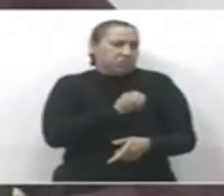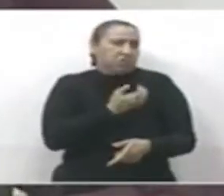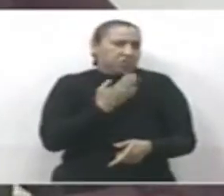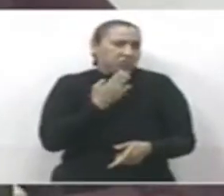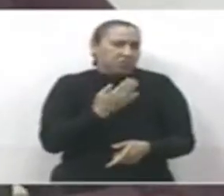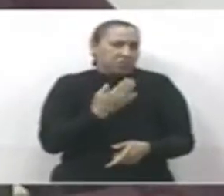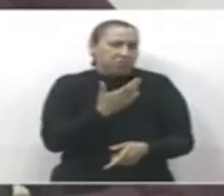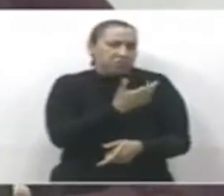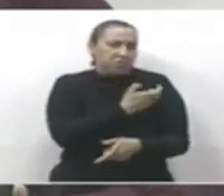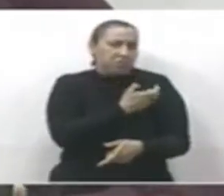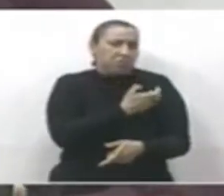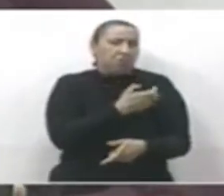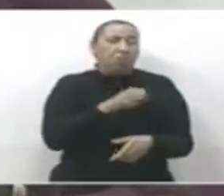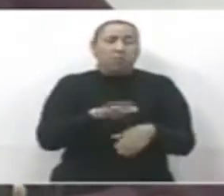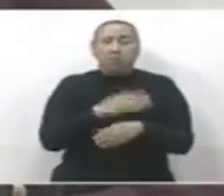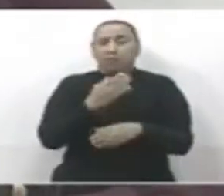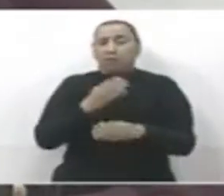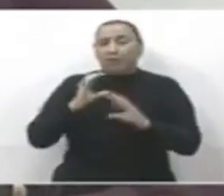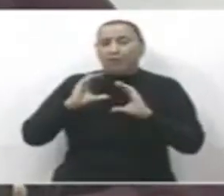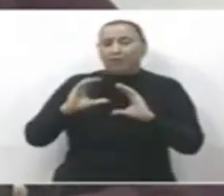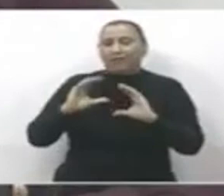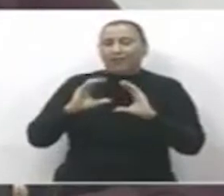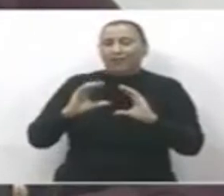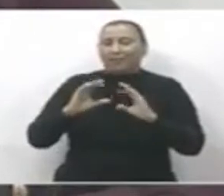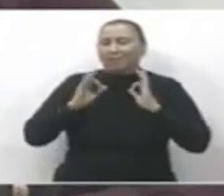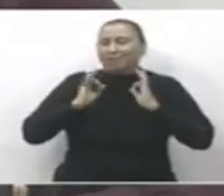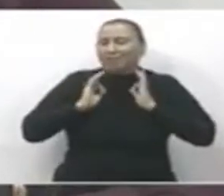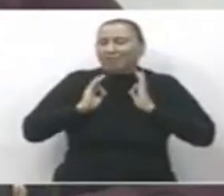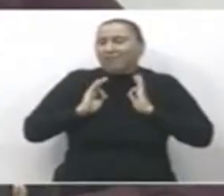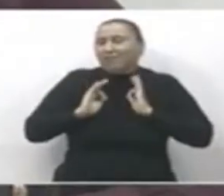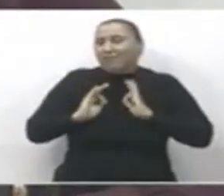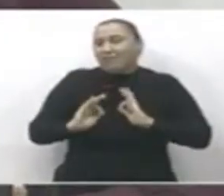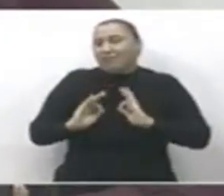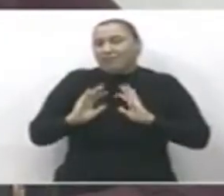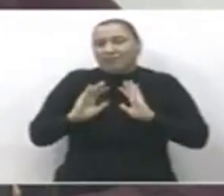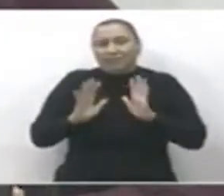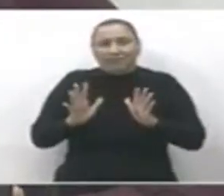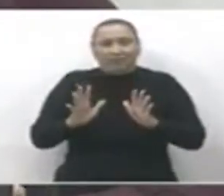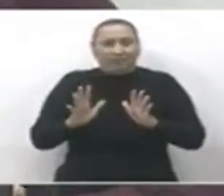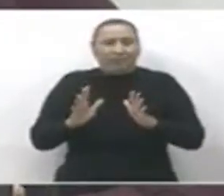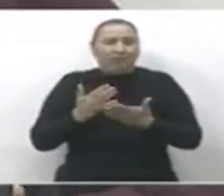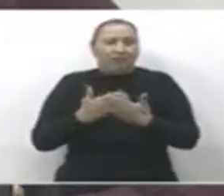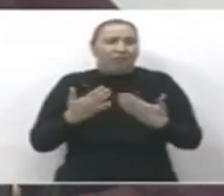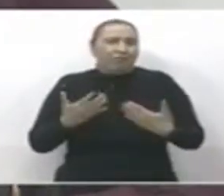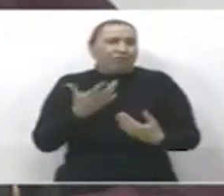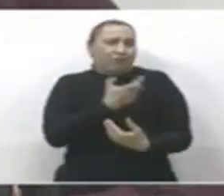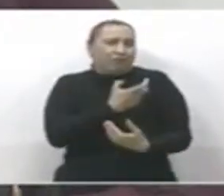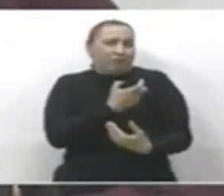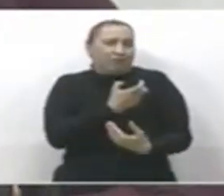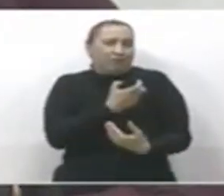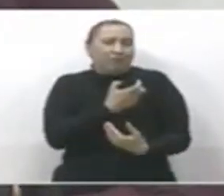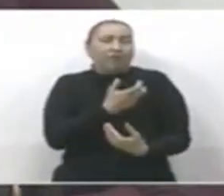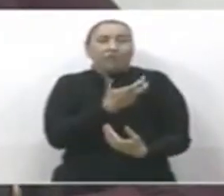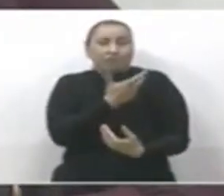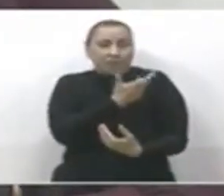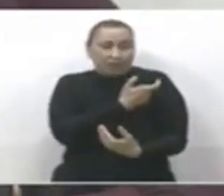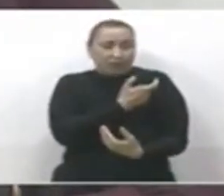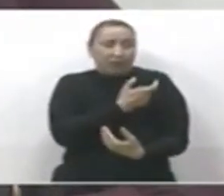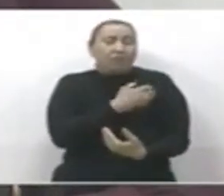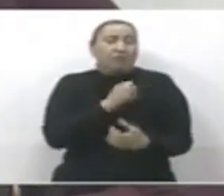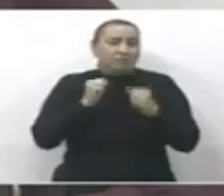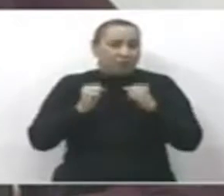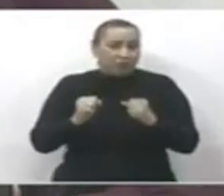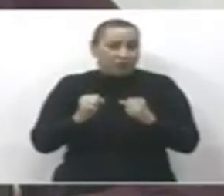que la protección ha llegado. Con ello nos inculca de alguna manera que la vacuna es segura. De hecho,